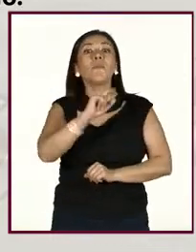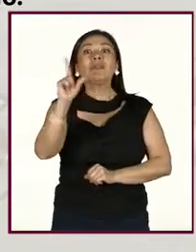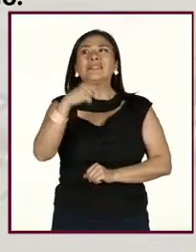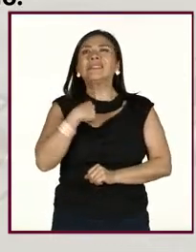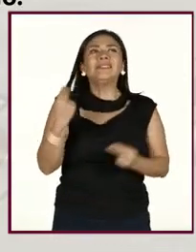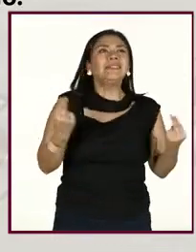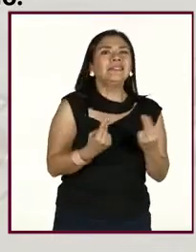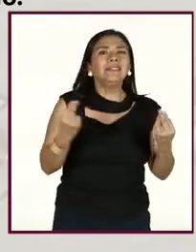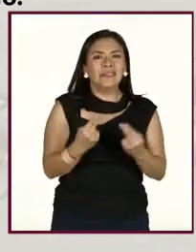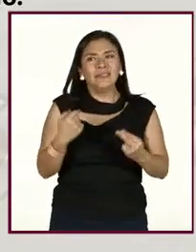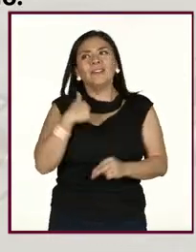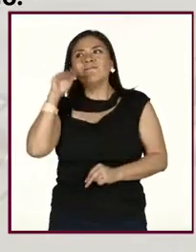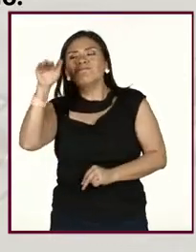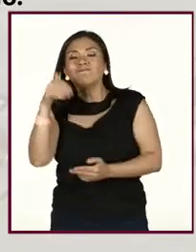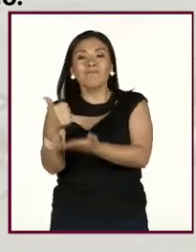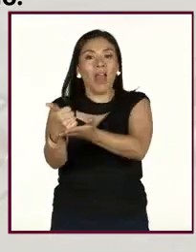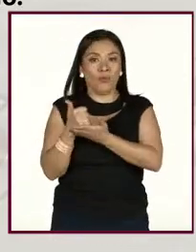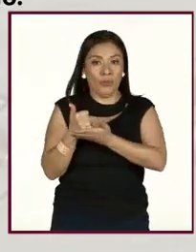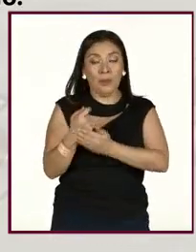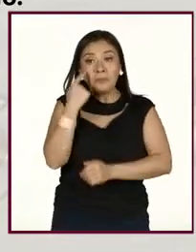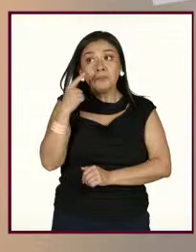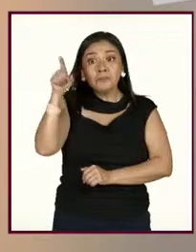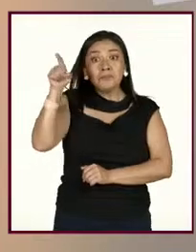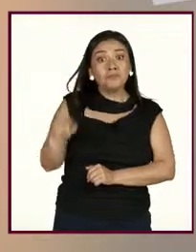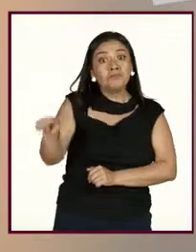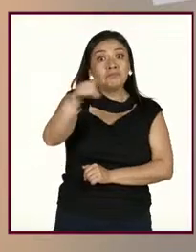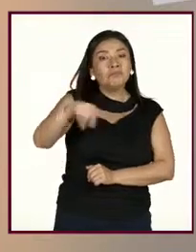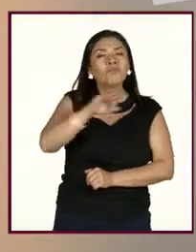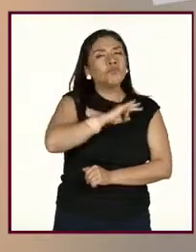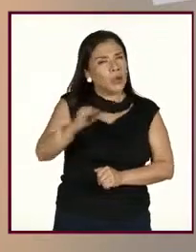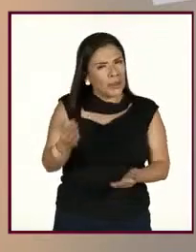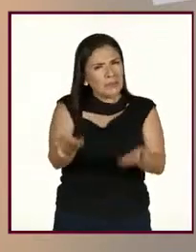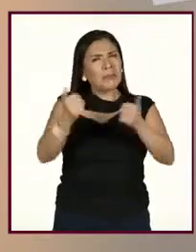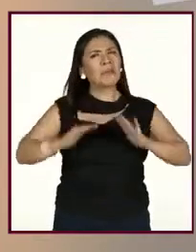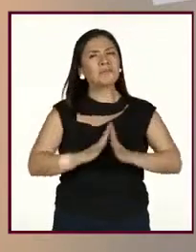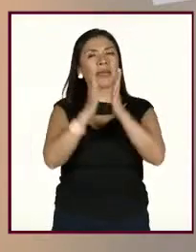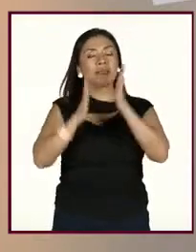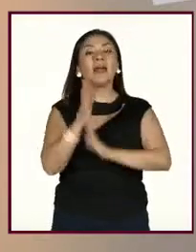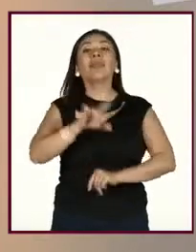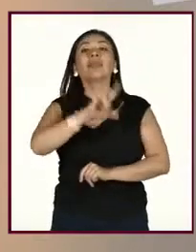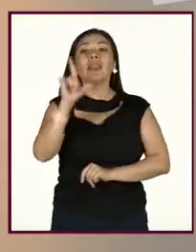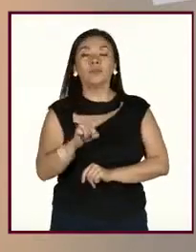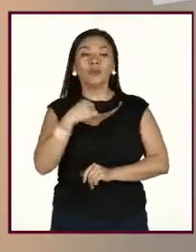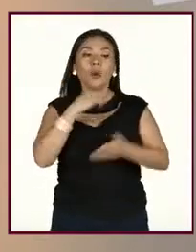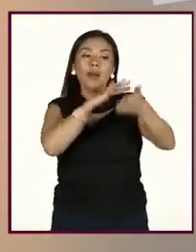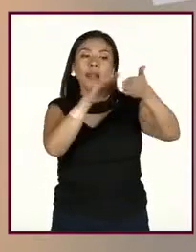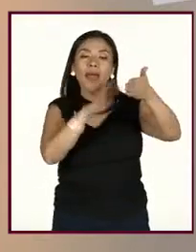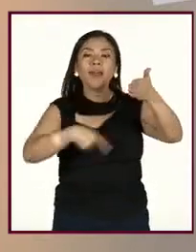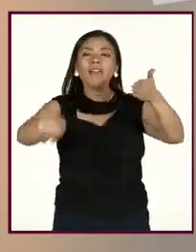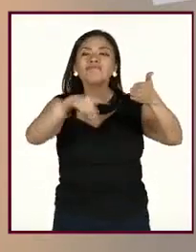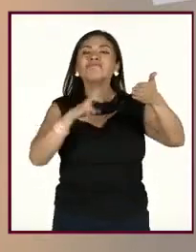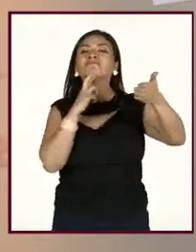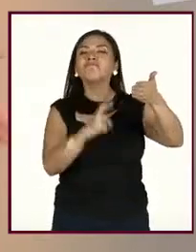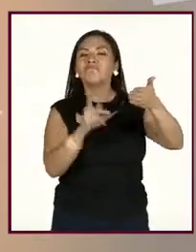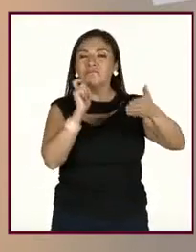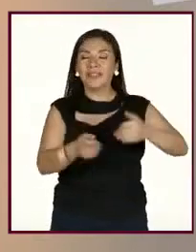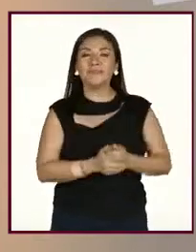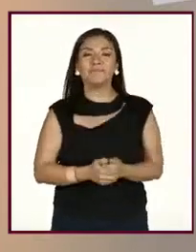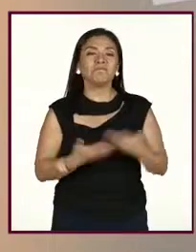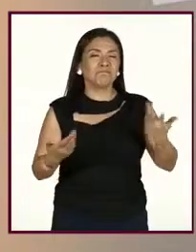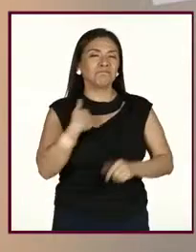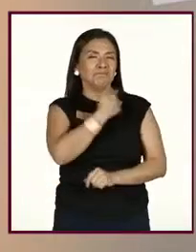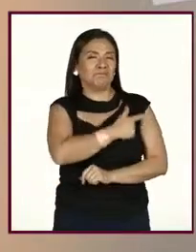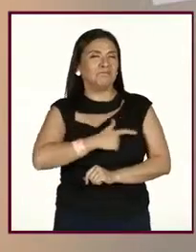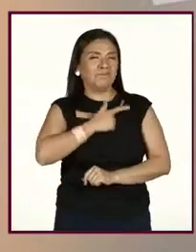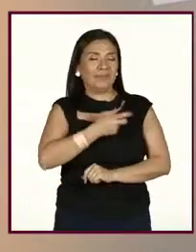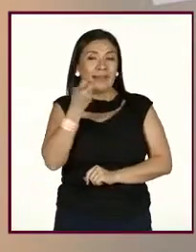necesario. Allí están las opciones, queremos que participen. Más adelante vamos a leer sus respuestas. Nos encantará